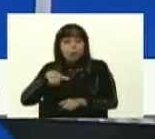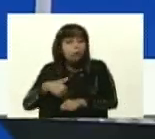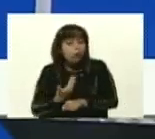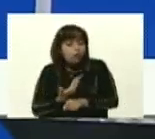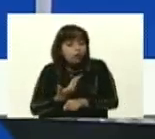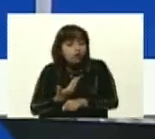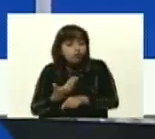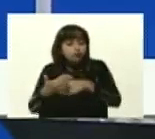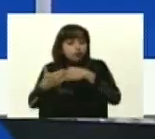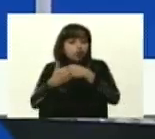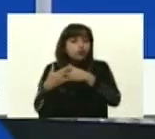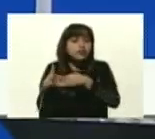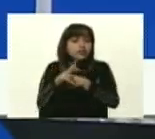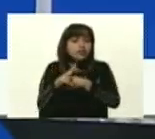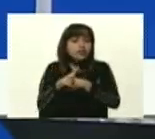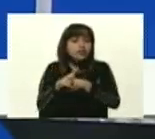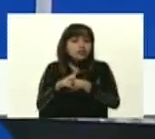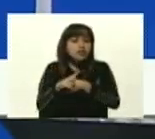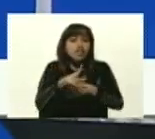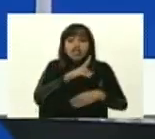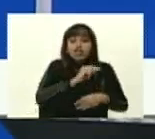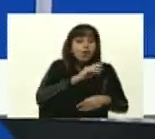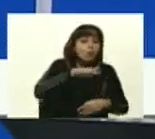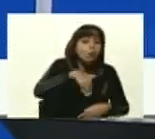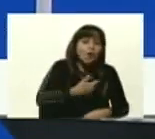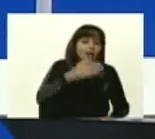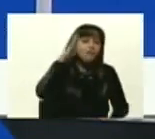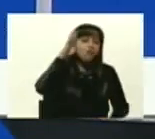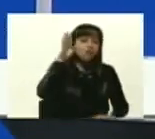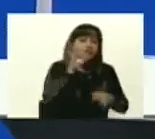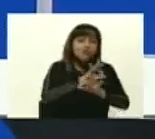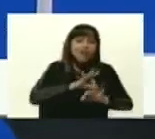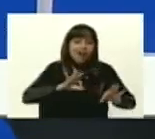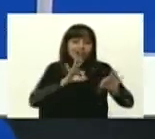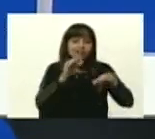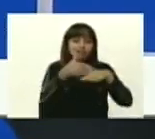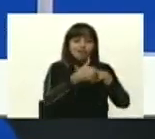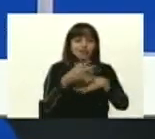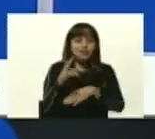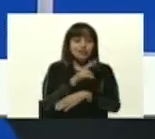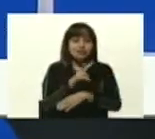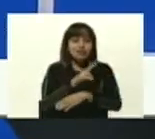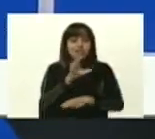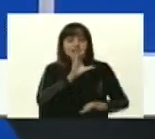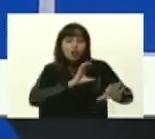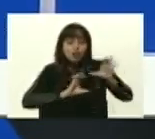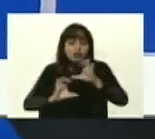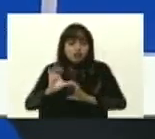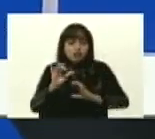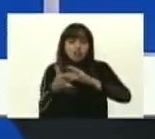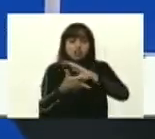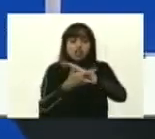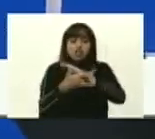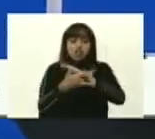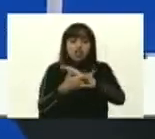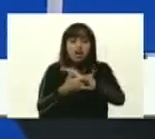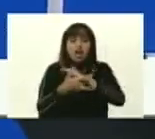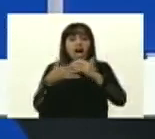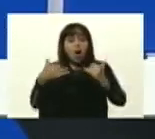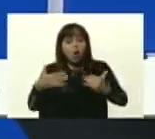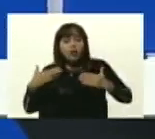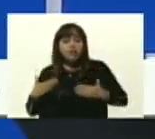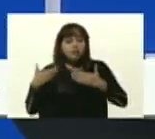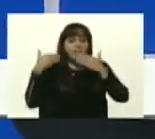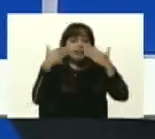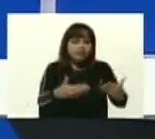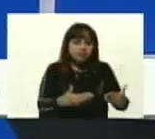con Venezuela, ni podrán con Venezuela, y con la ciencia y tecnología lo que vamos es para